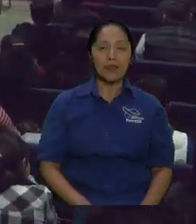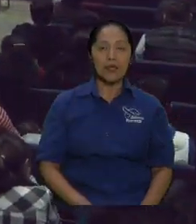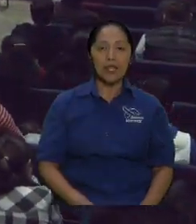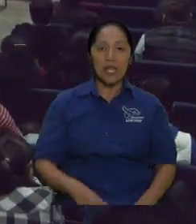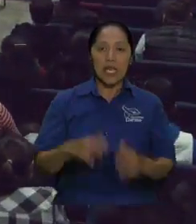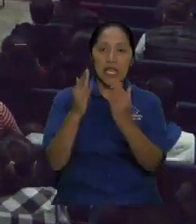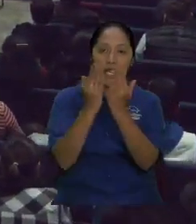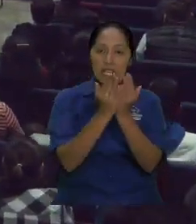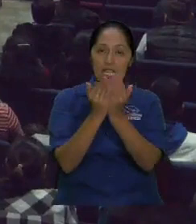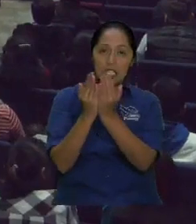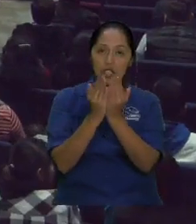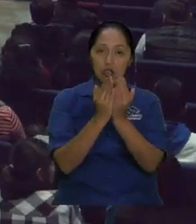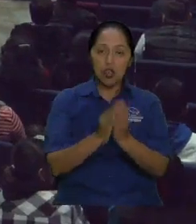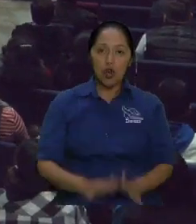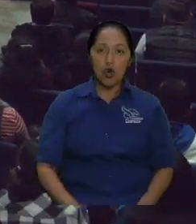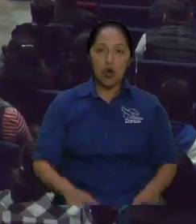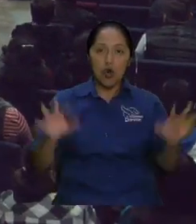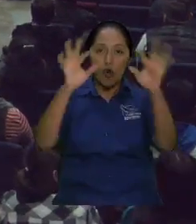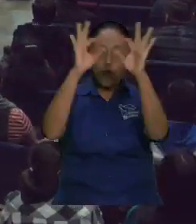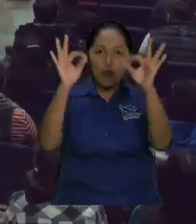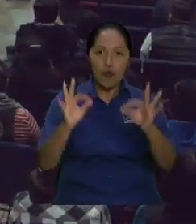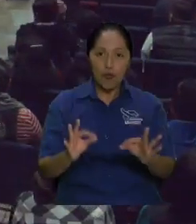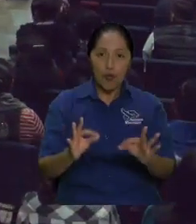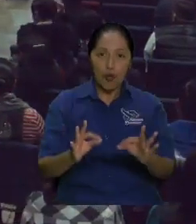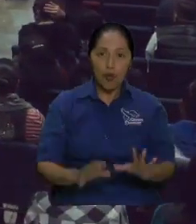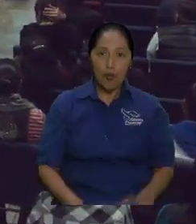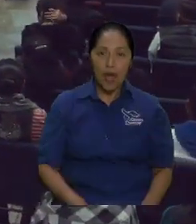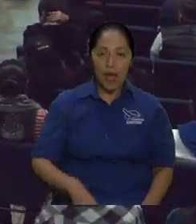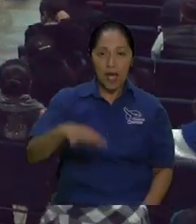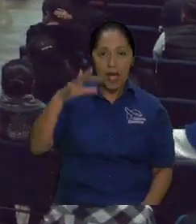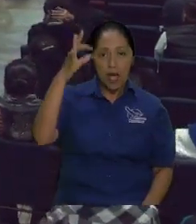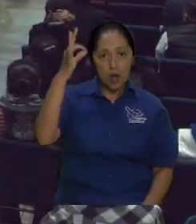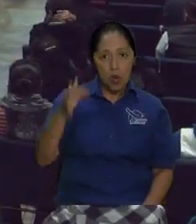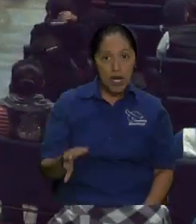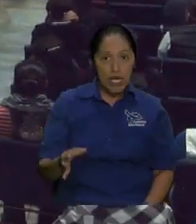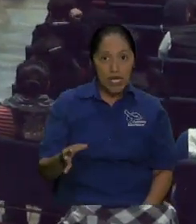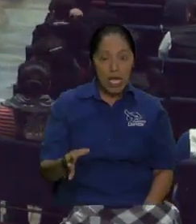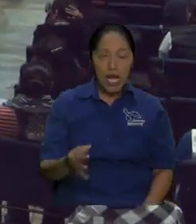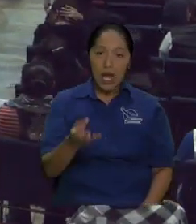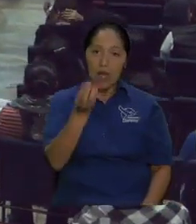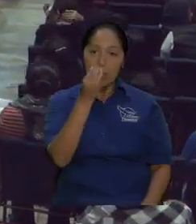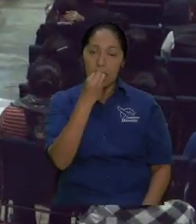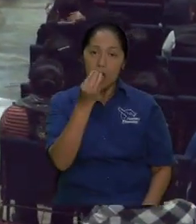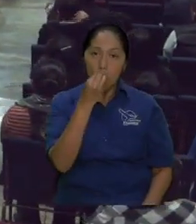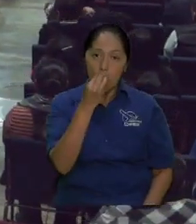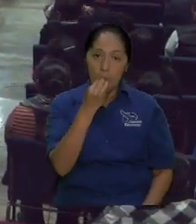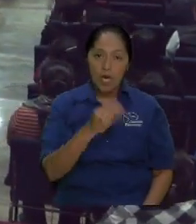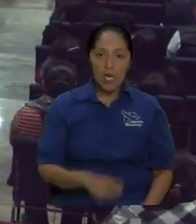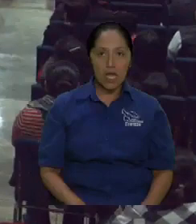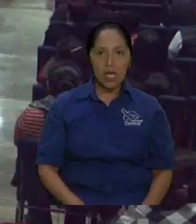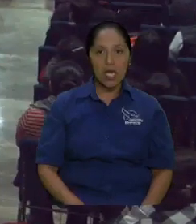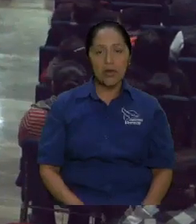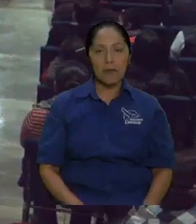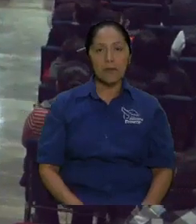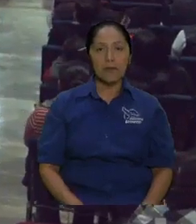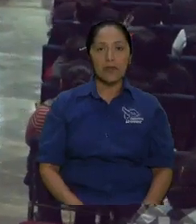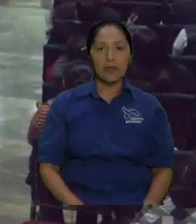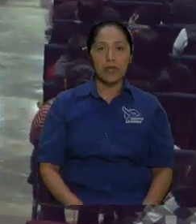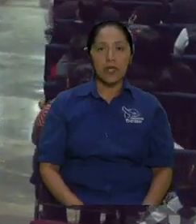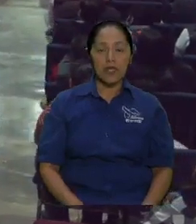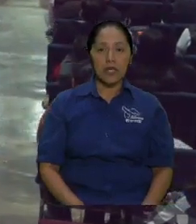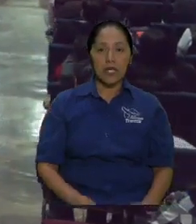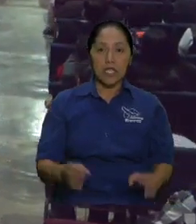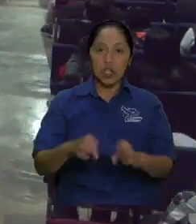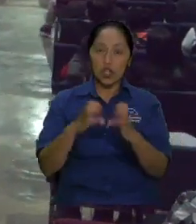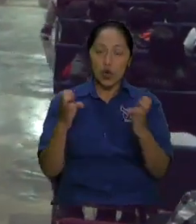digamos, el papel, el trabajo de las nutricionistas es que el médico dice dieta blanda para fulano, dieta así, y entonces ellos